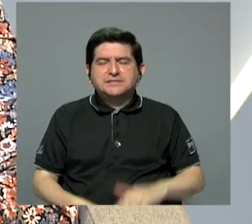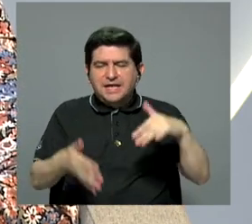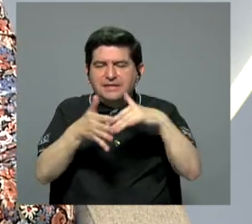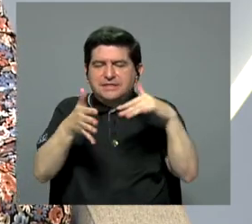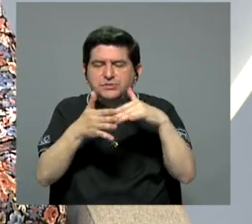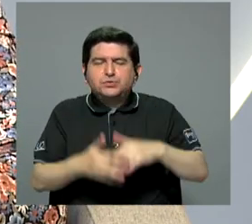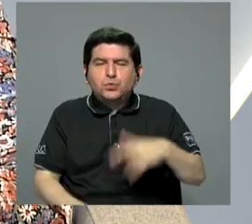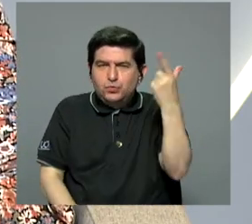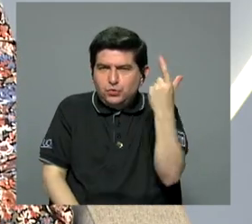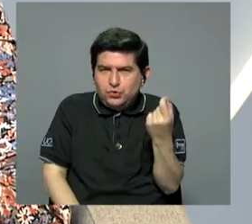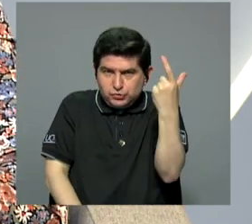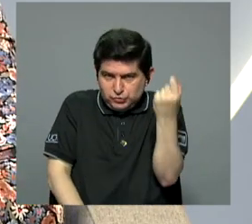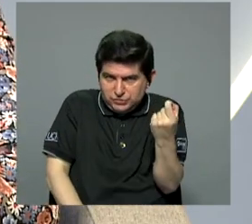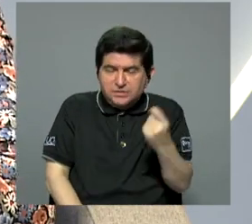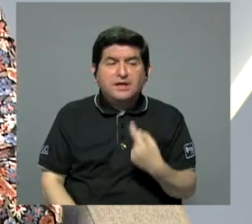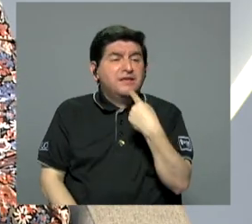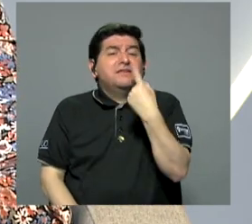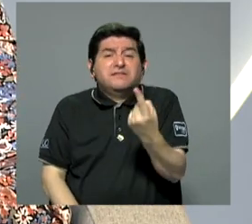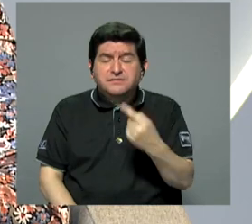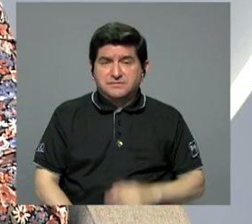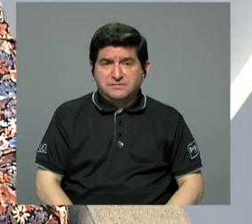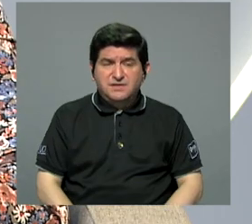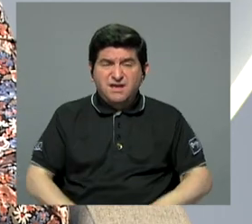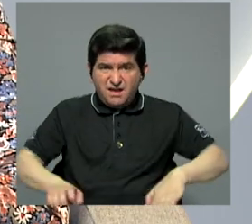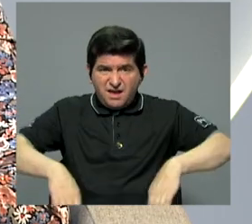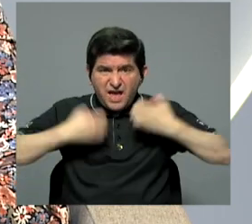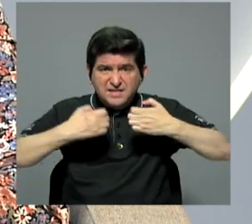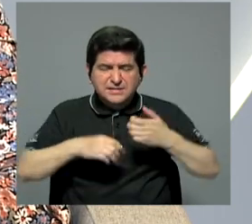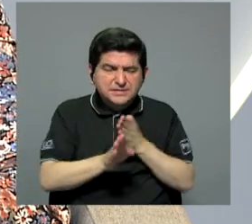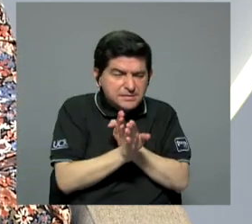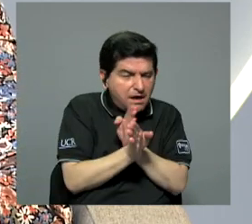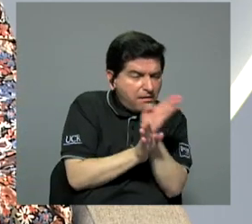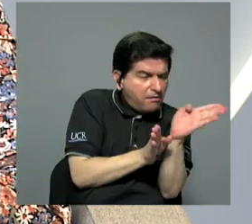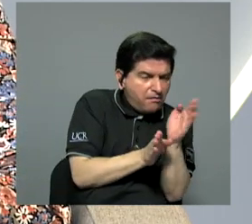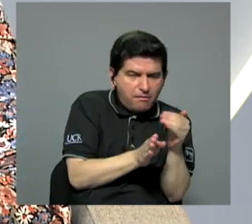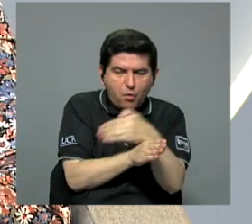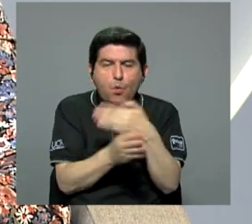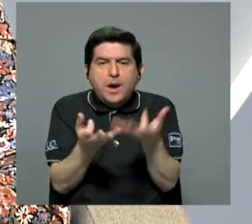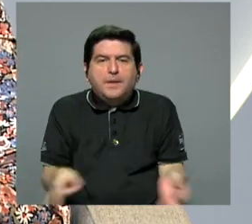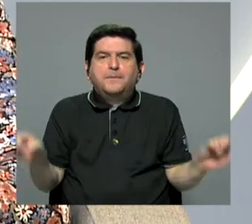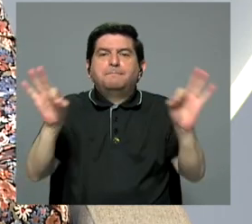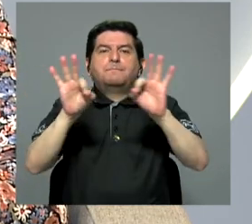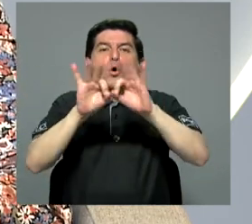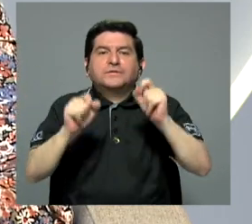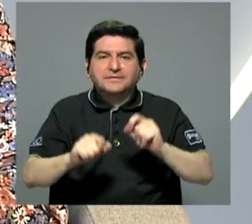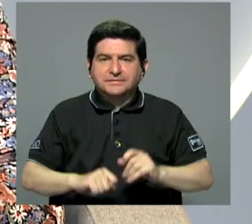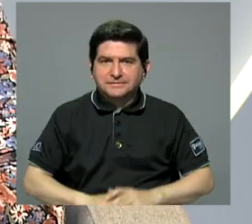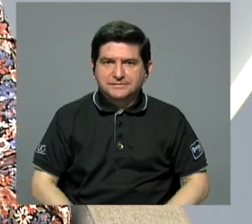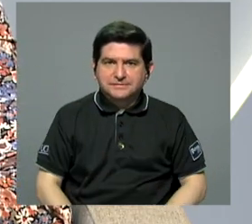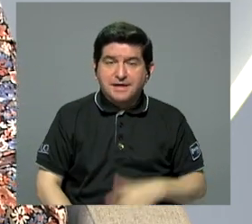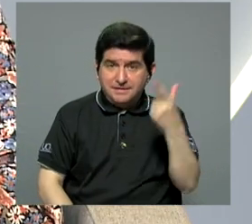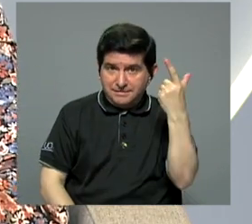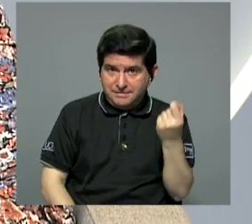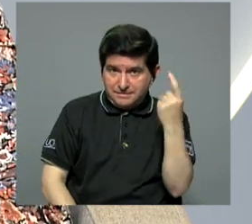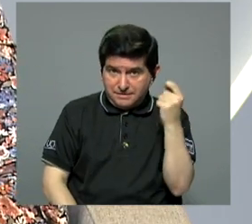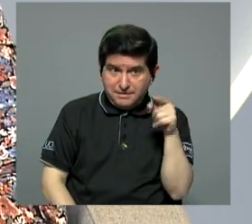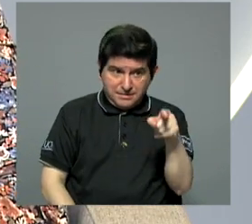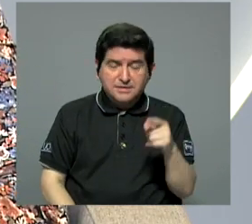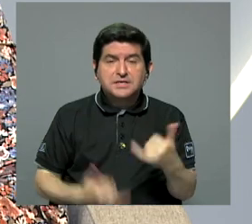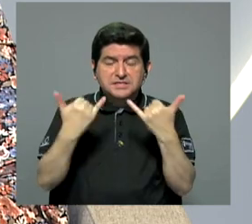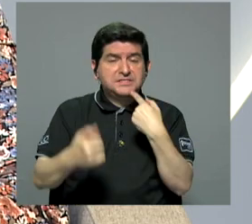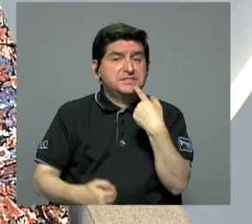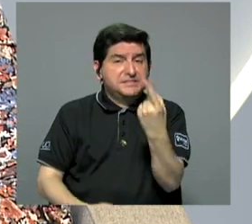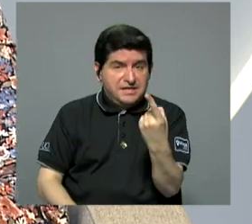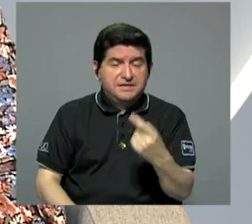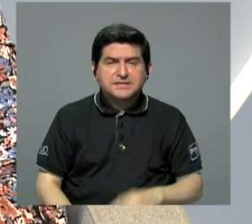pensiones, quien afirma que existen desvíos importantes en pensiones. Ya les